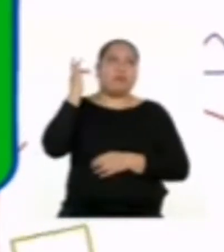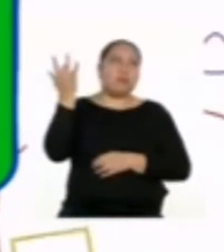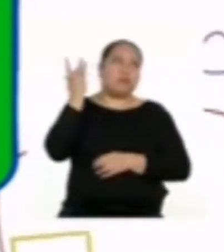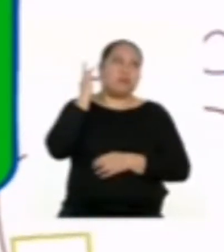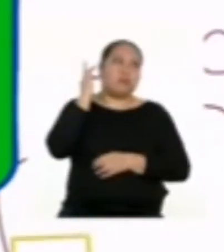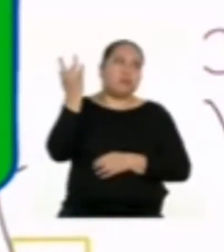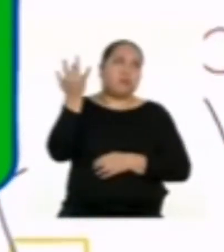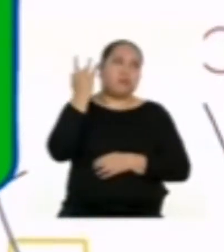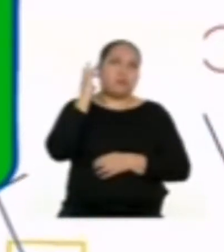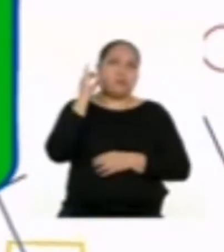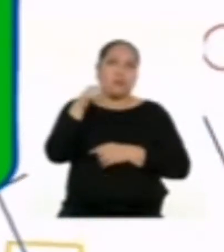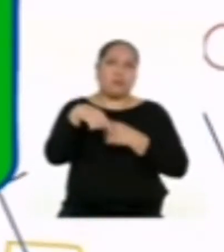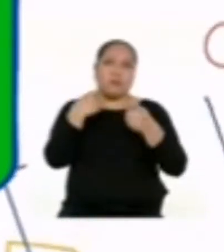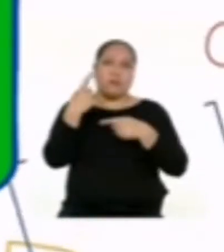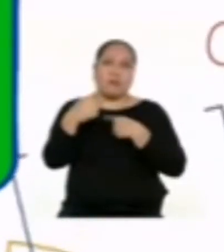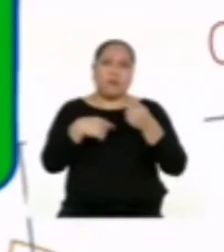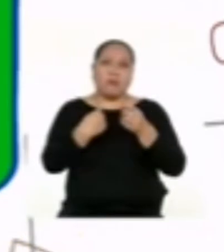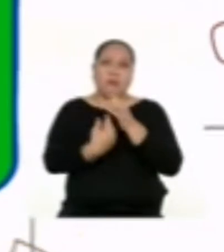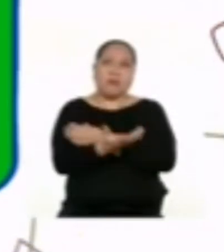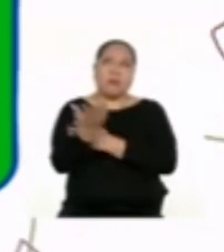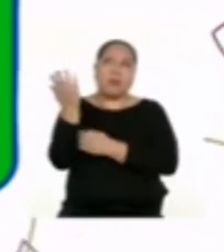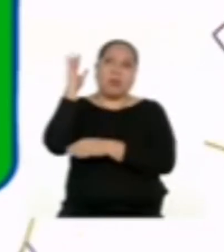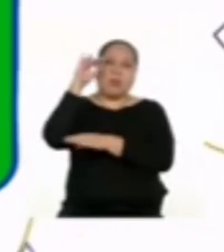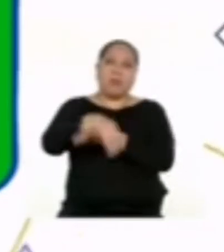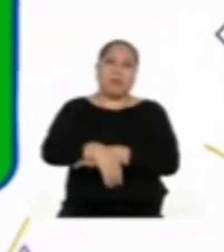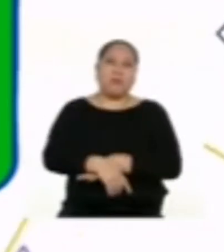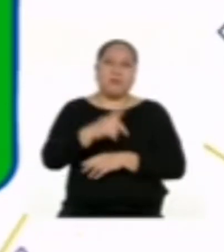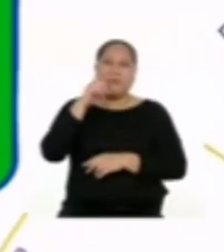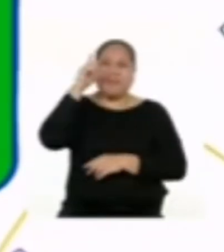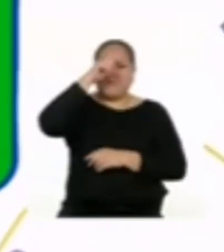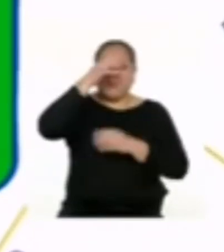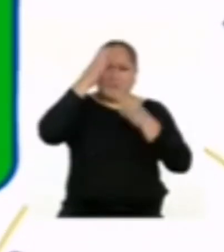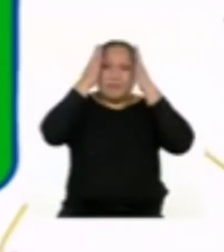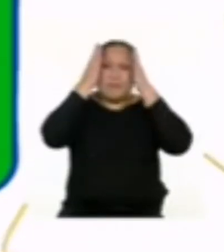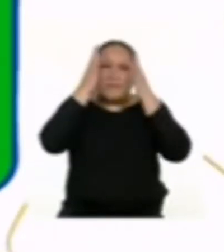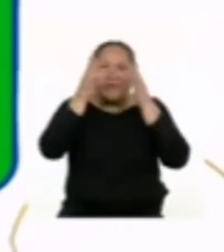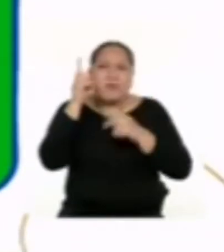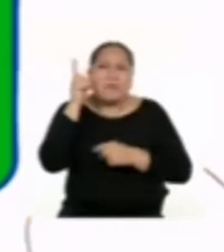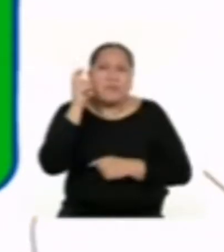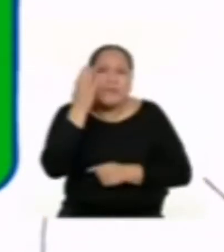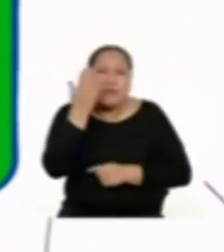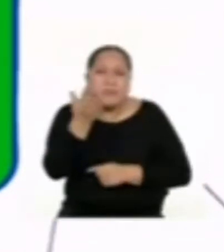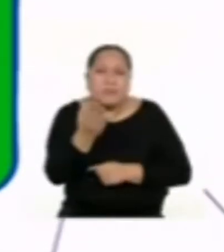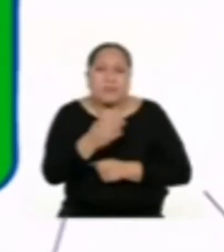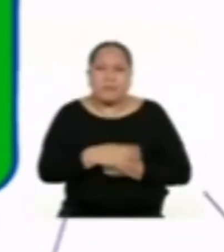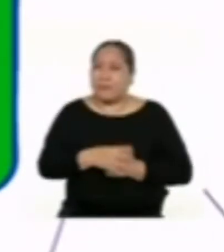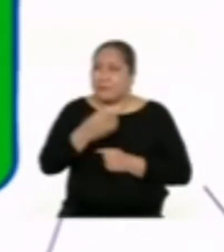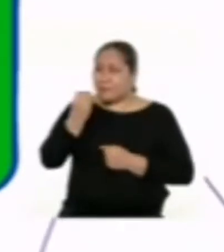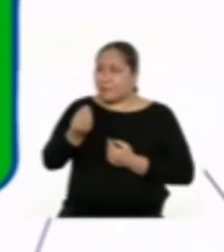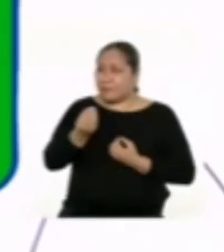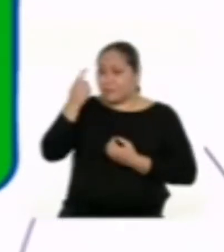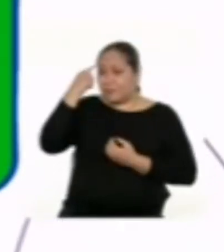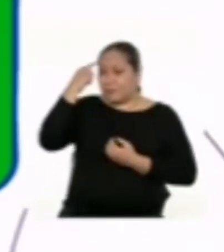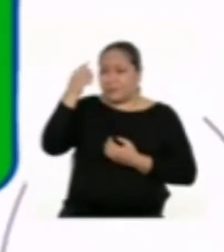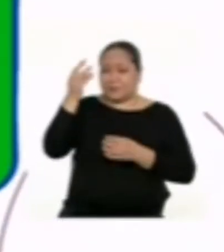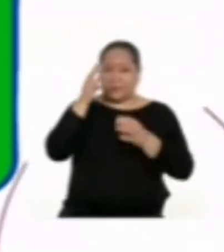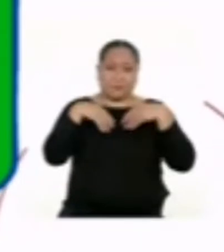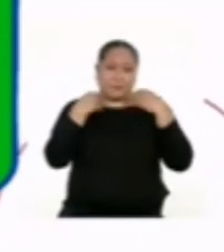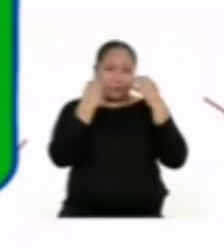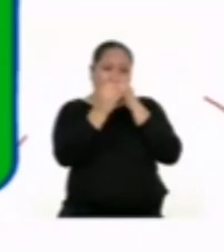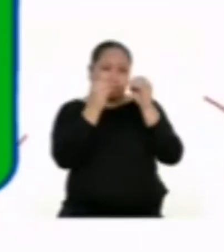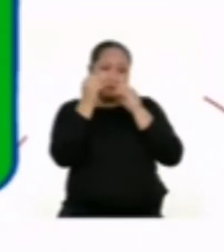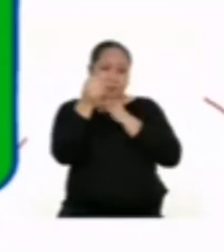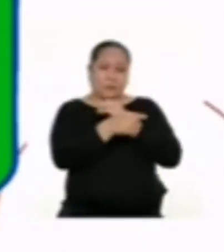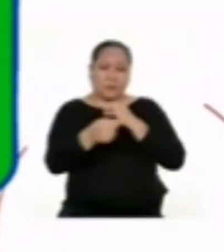el día y es imposible concentrarnos para escuchar las clases de Aprendo en Casa. ¿Cómo cree que podamos solucionar